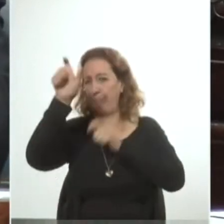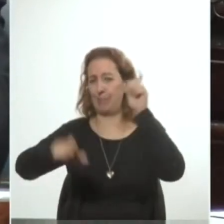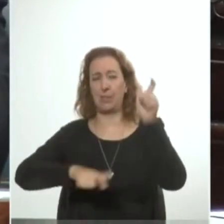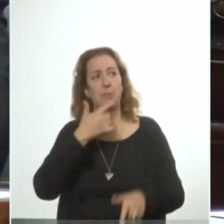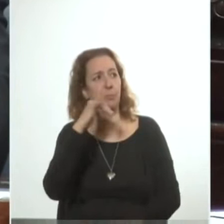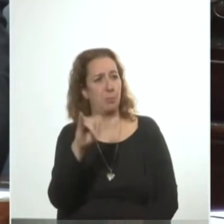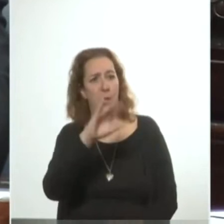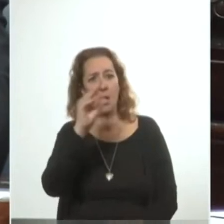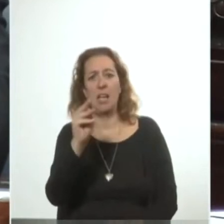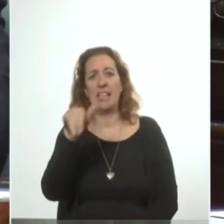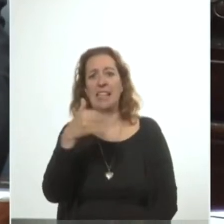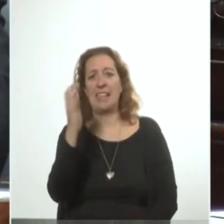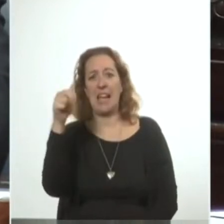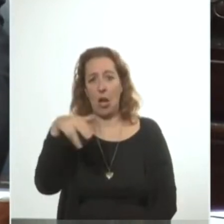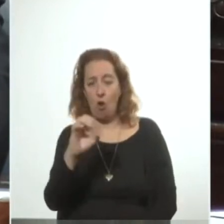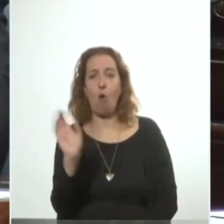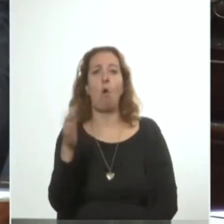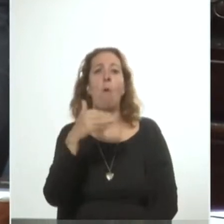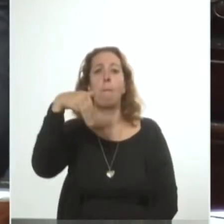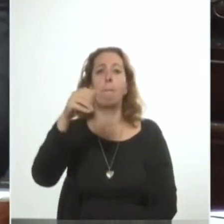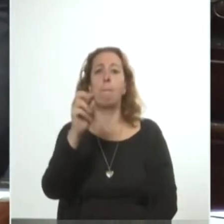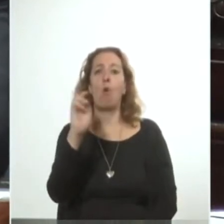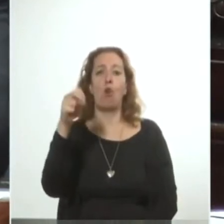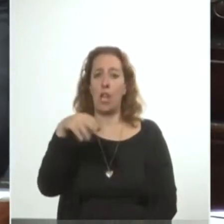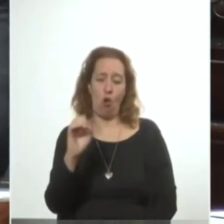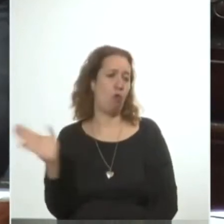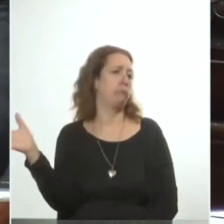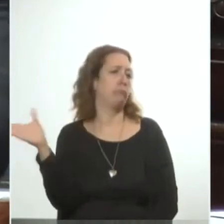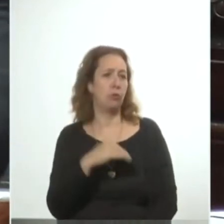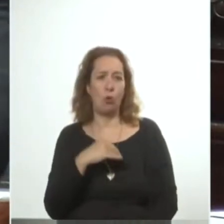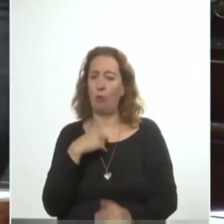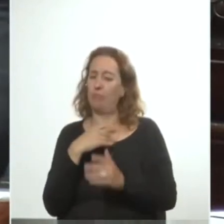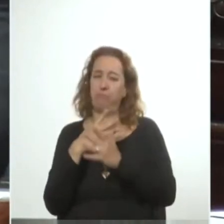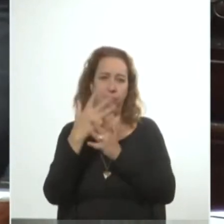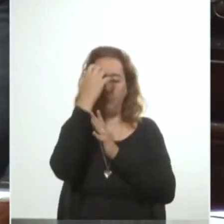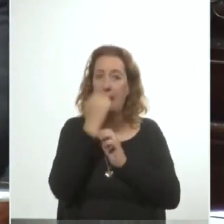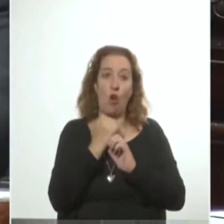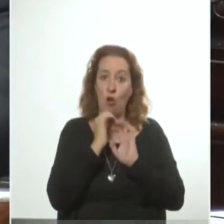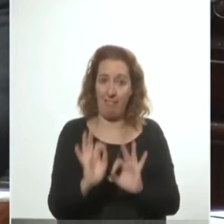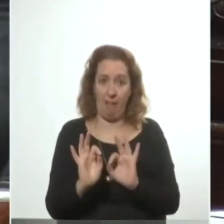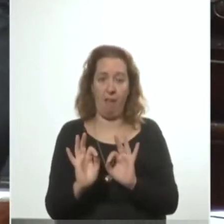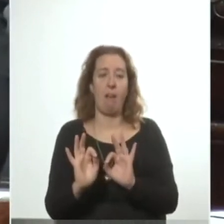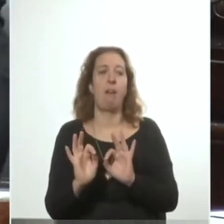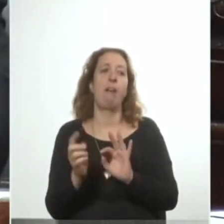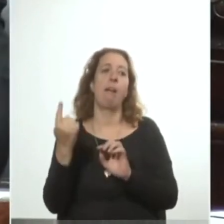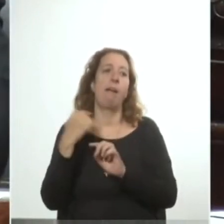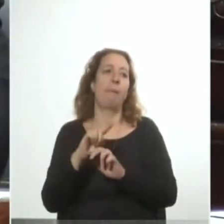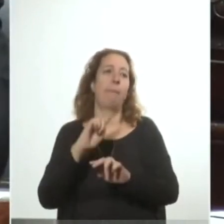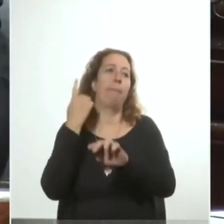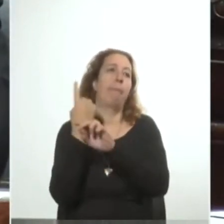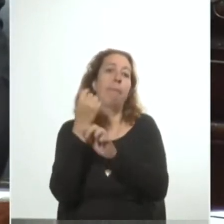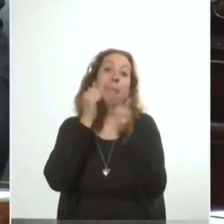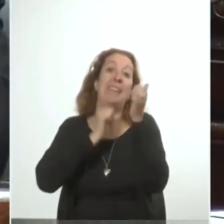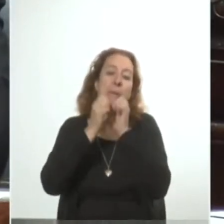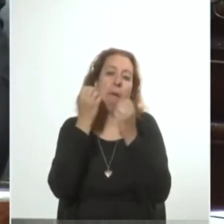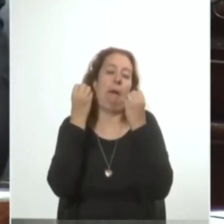y Martínez Moreno. Todo presagiaba una escalada terrorista, donde, como siempre, la primera víctima es la